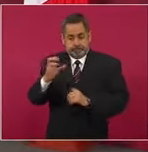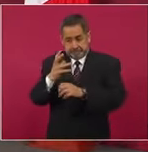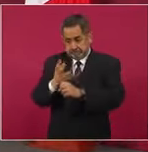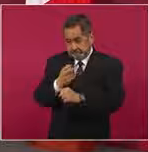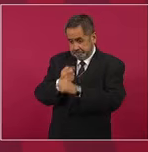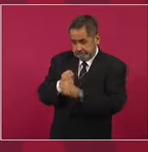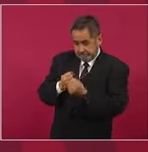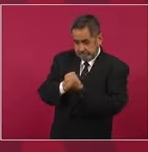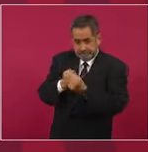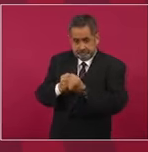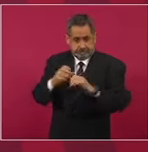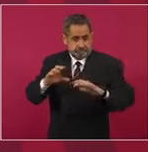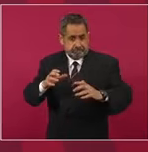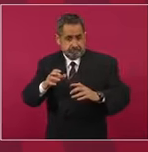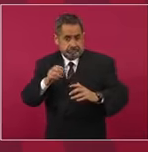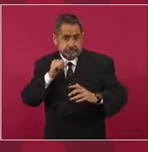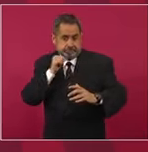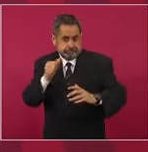Electricidad,